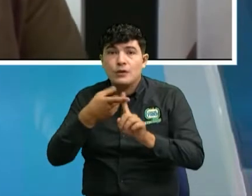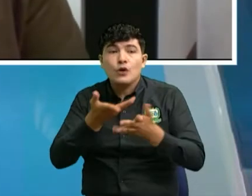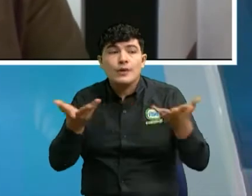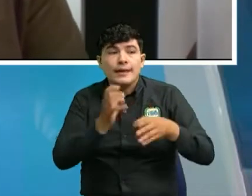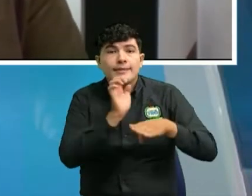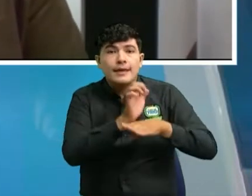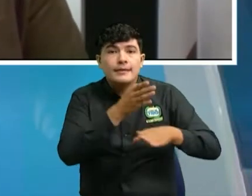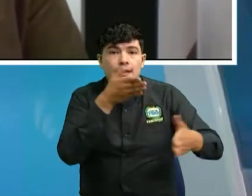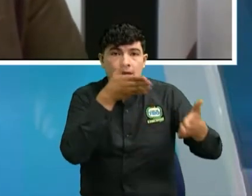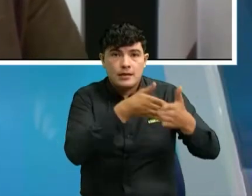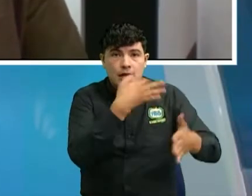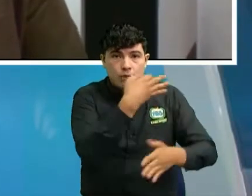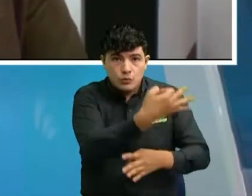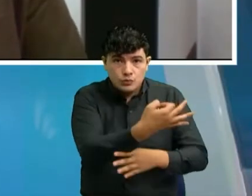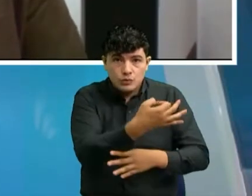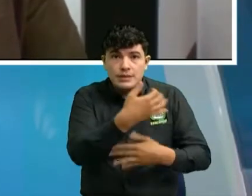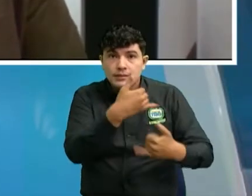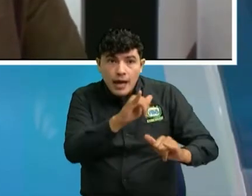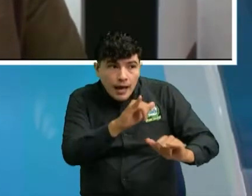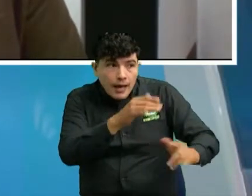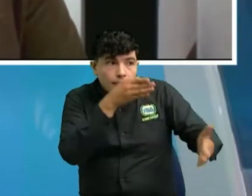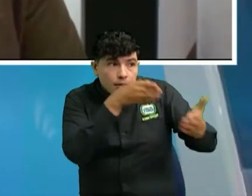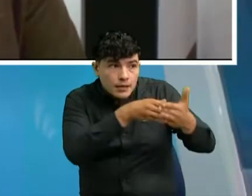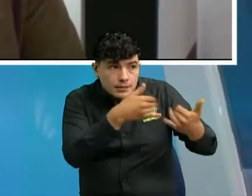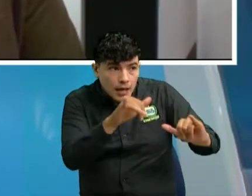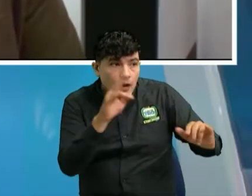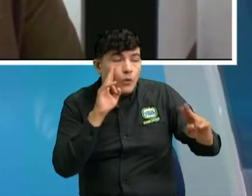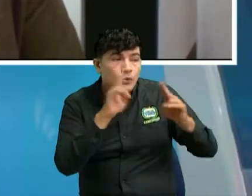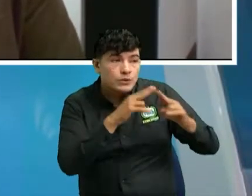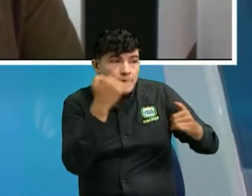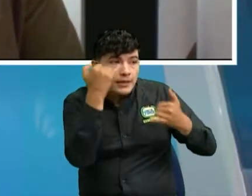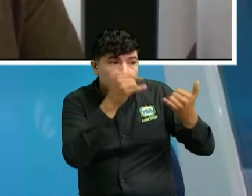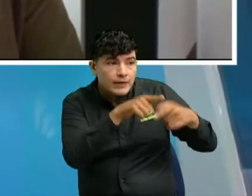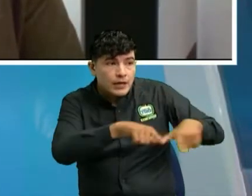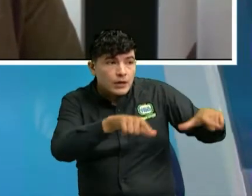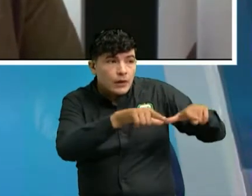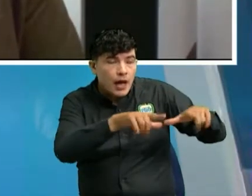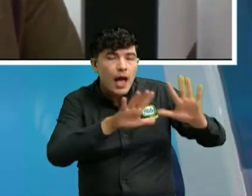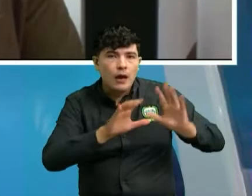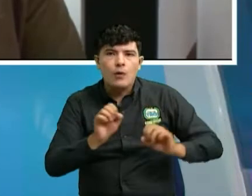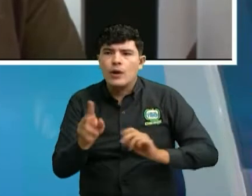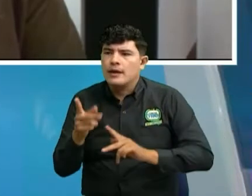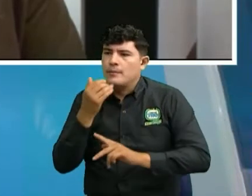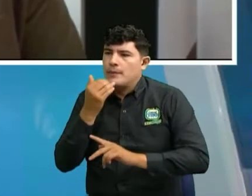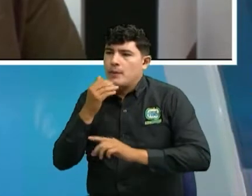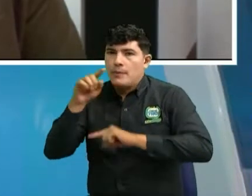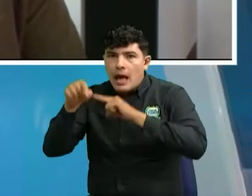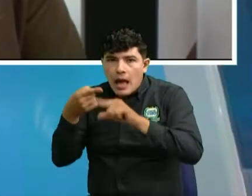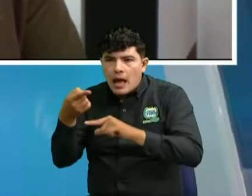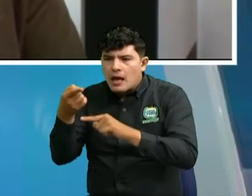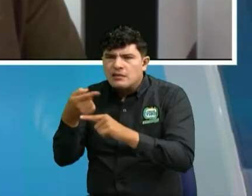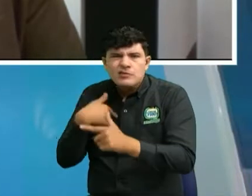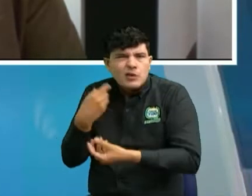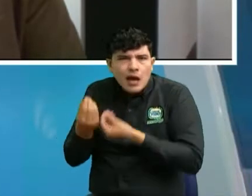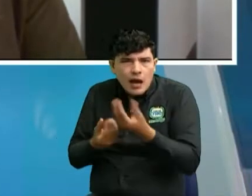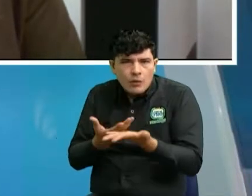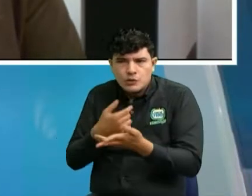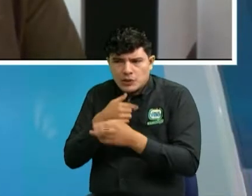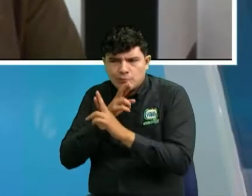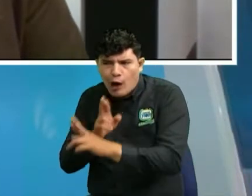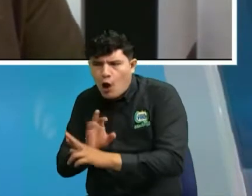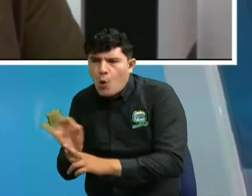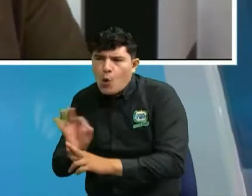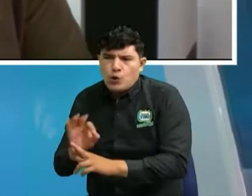segundo luego de saber dónde vamos a colocar ese denuncio qué debo hacer cuando me lleguen este tipo de cosas a don